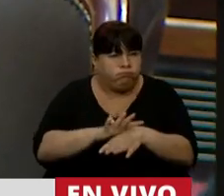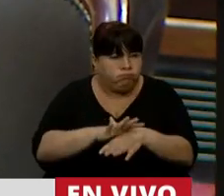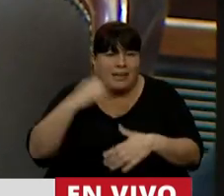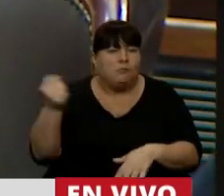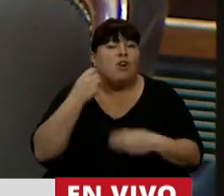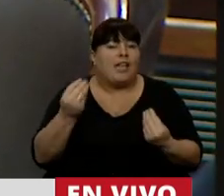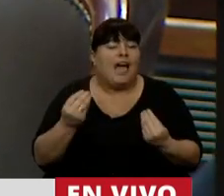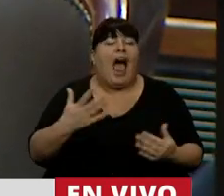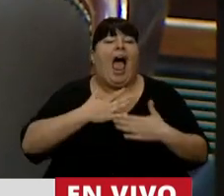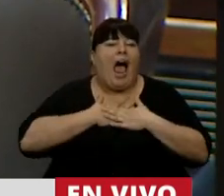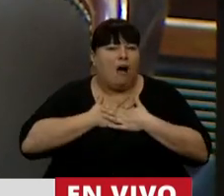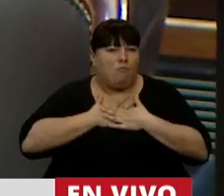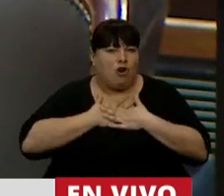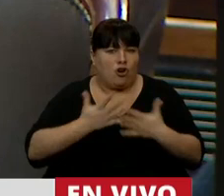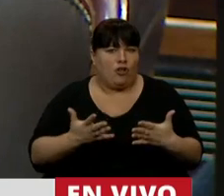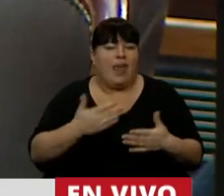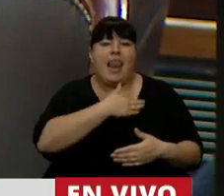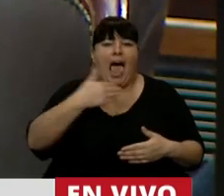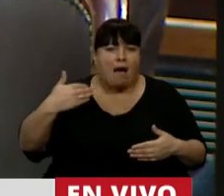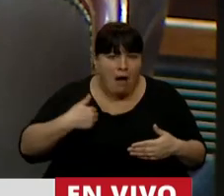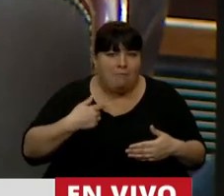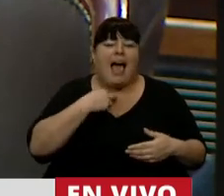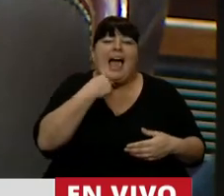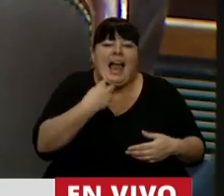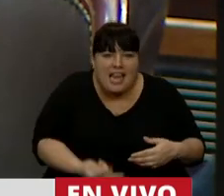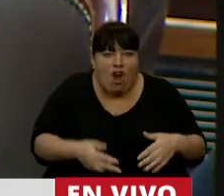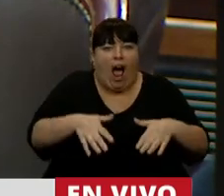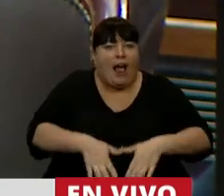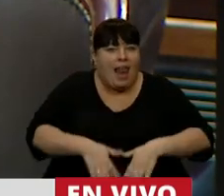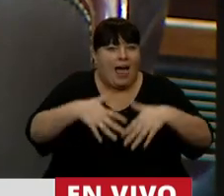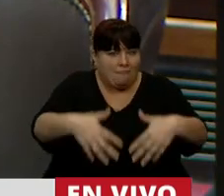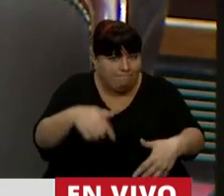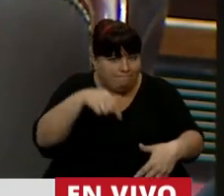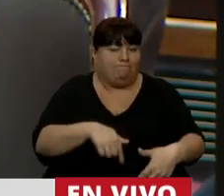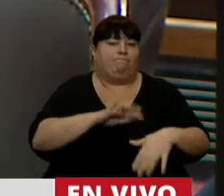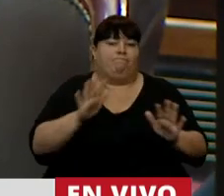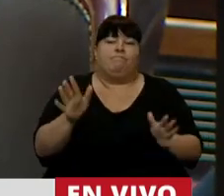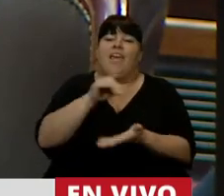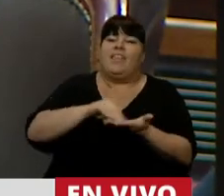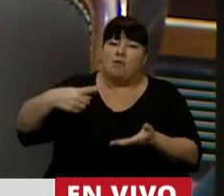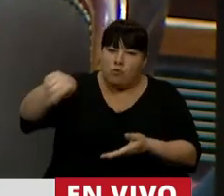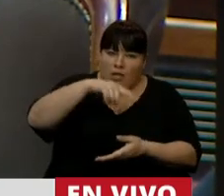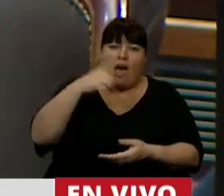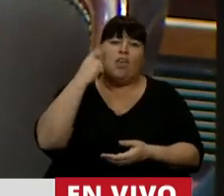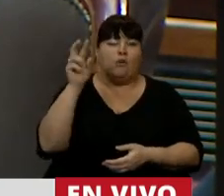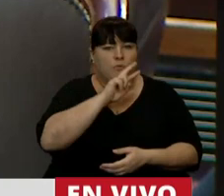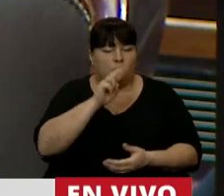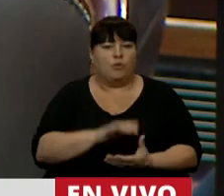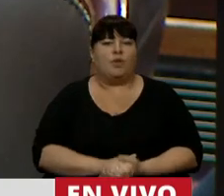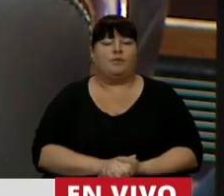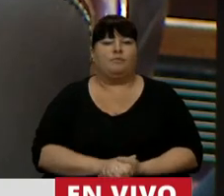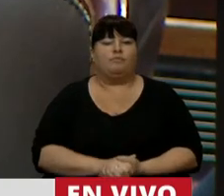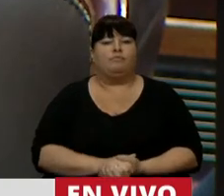es el amor de la madre y el hijo que lleva adentro. Señores diputados, señoras diputadas,